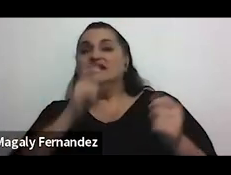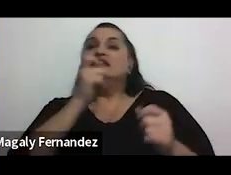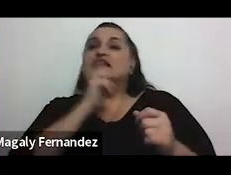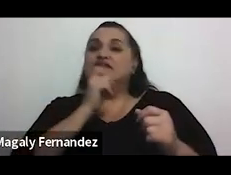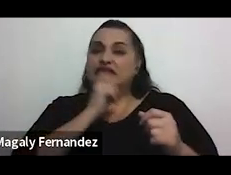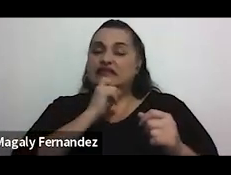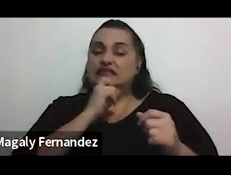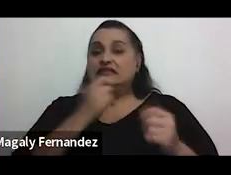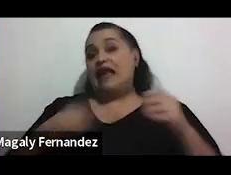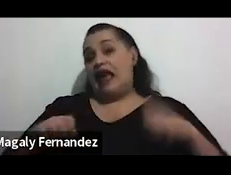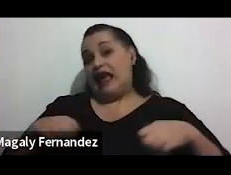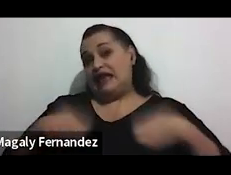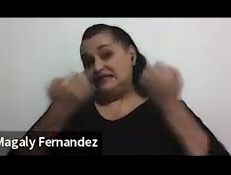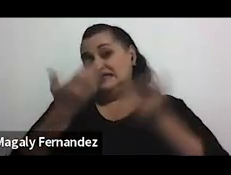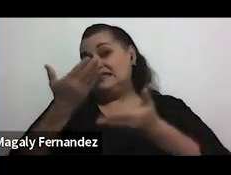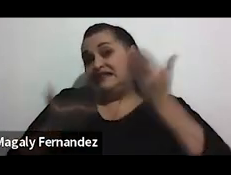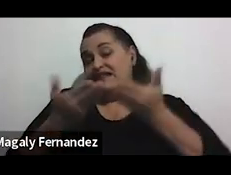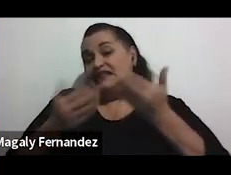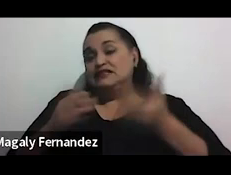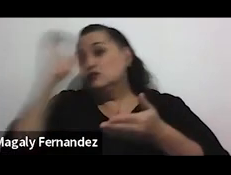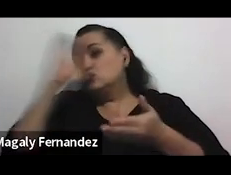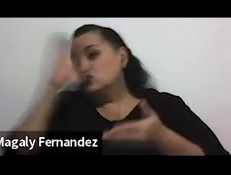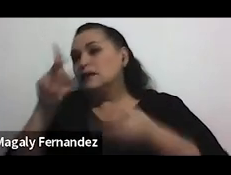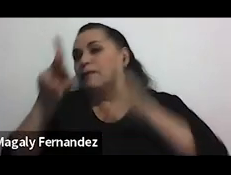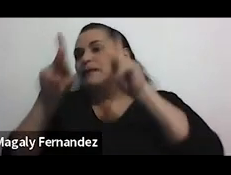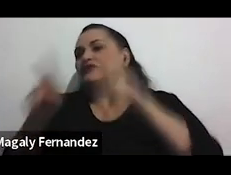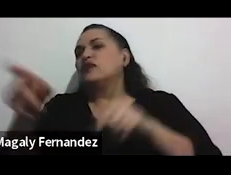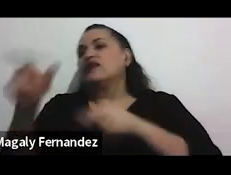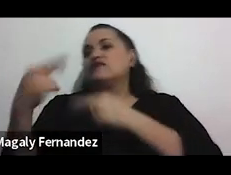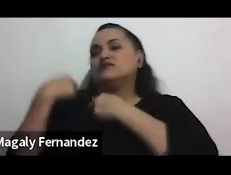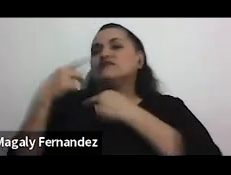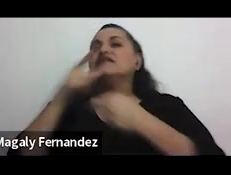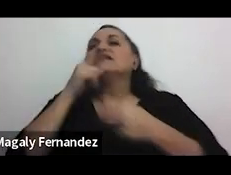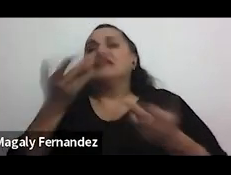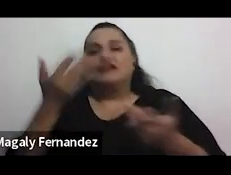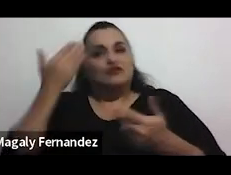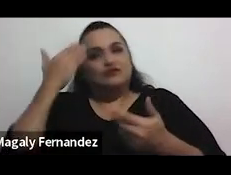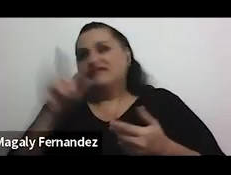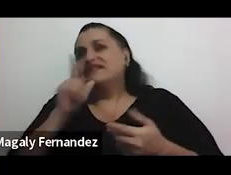que existe a veces para localizar a la persona responsable de esa agresión